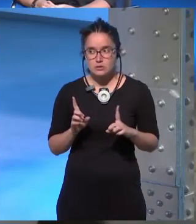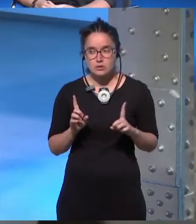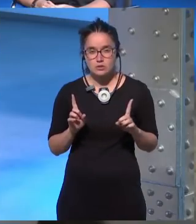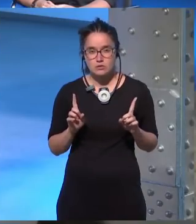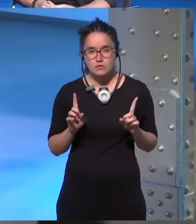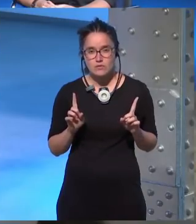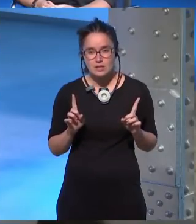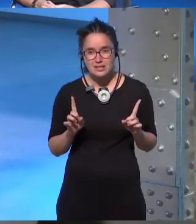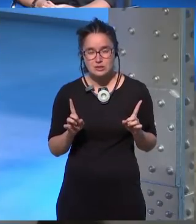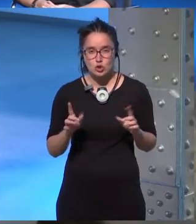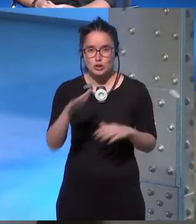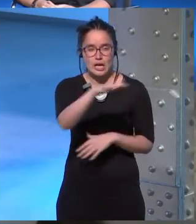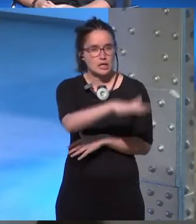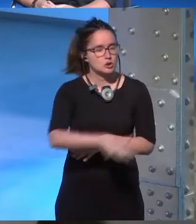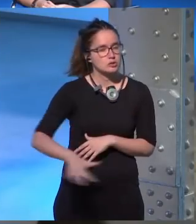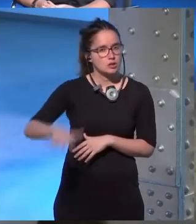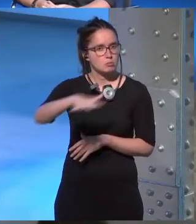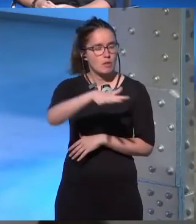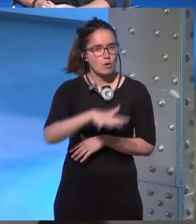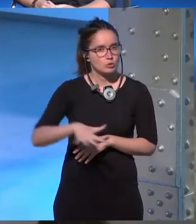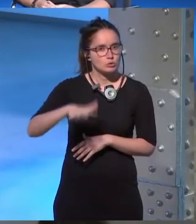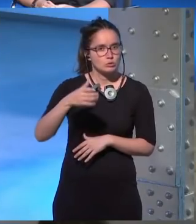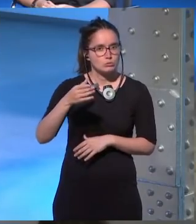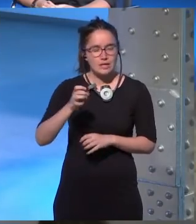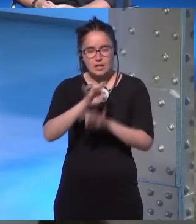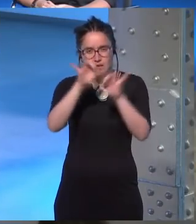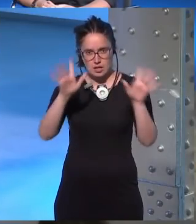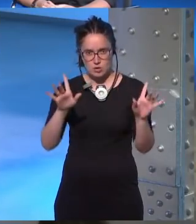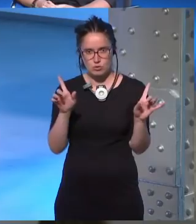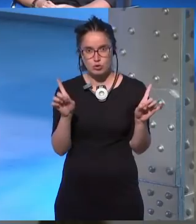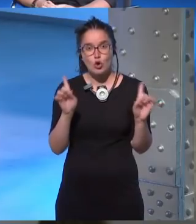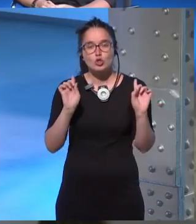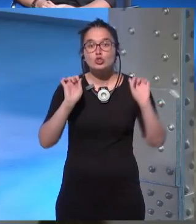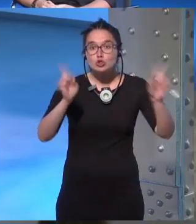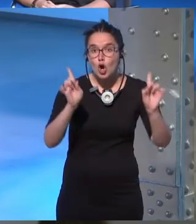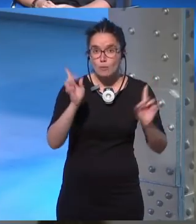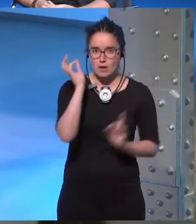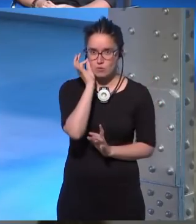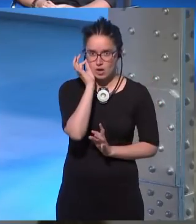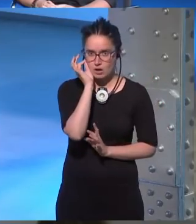estos espacios para que quede claro solo para mujeres ¿no?